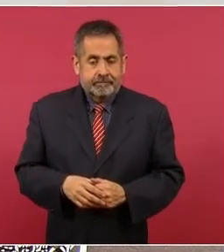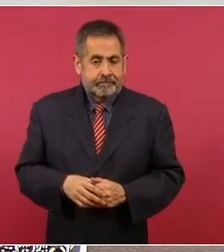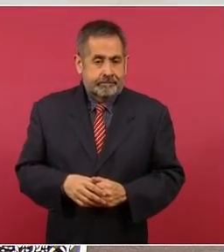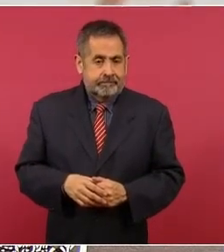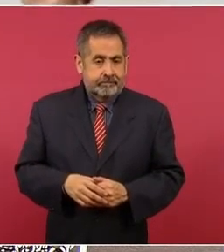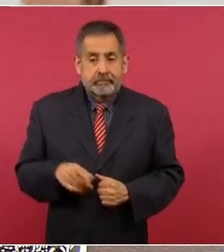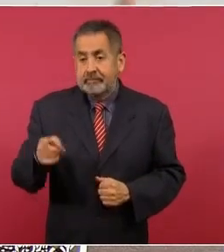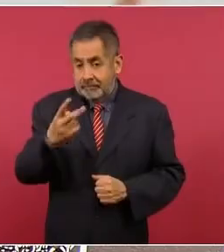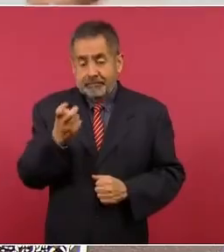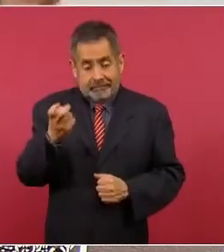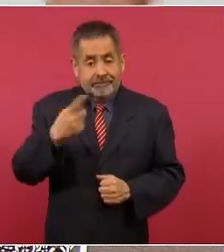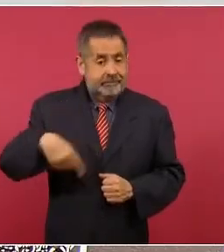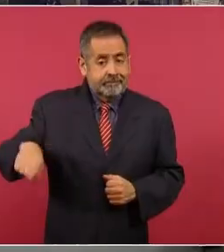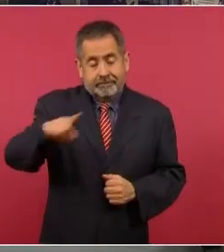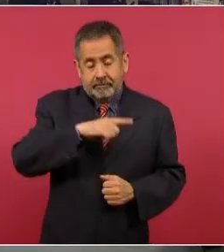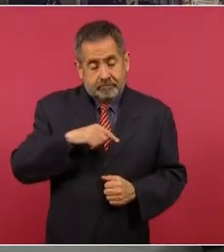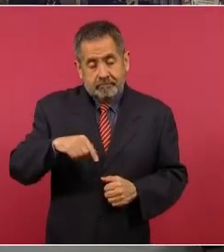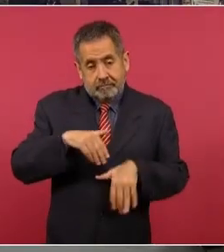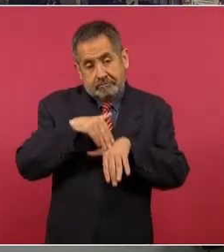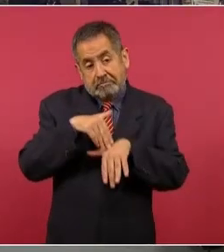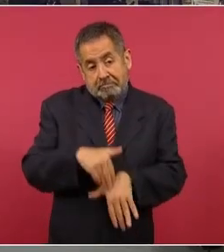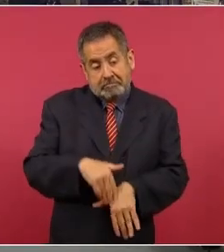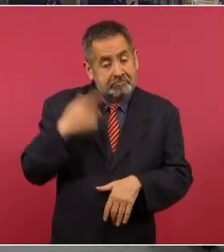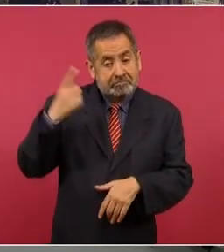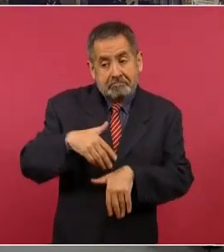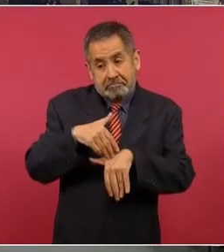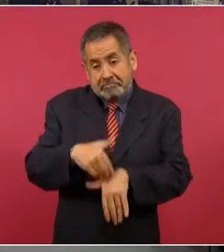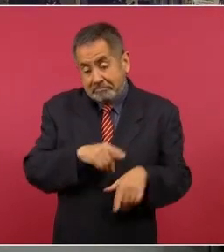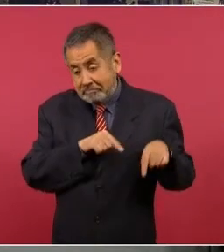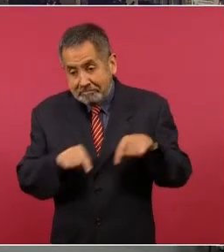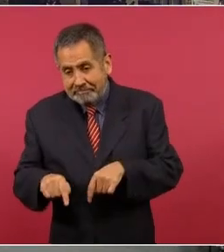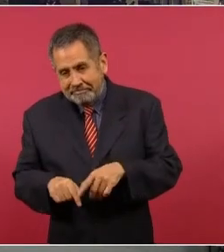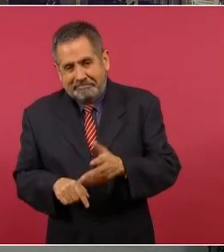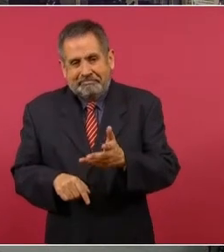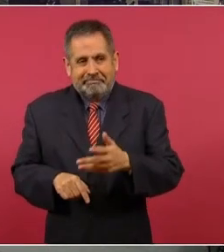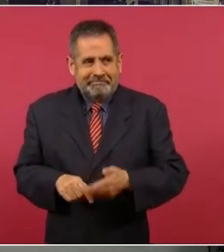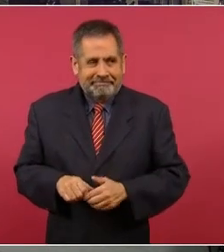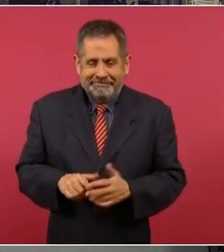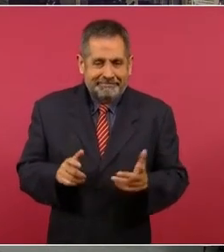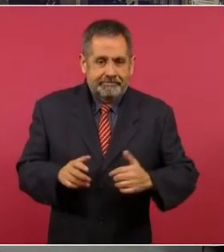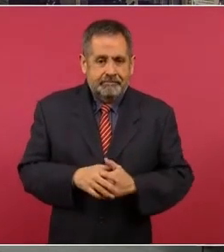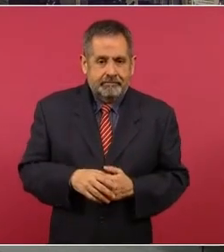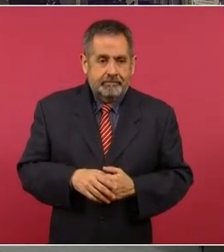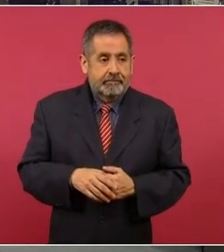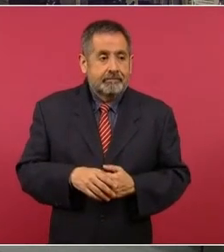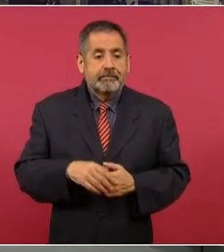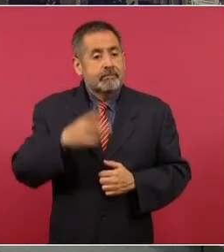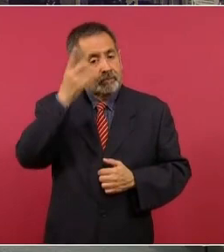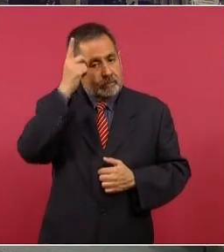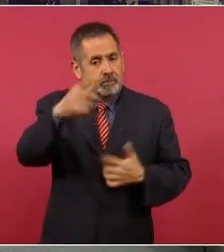Van a venir acarreados empresarios,